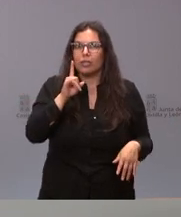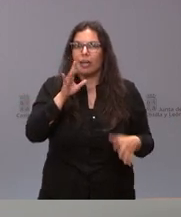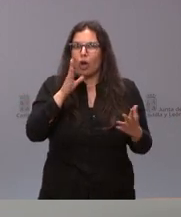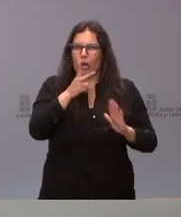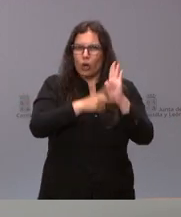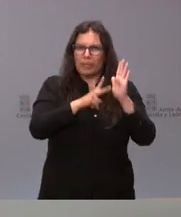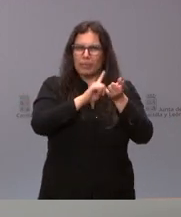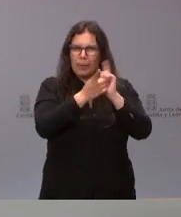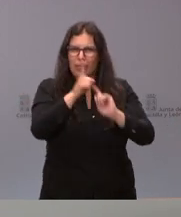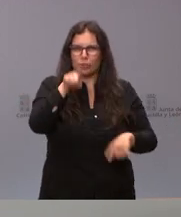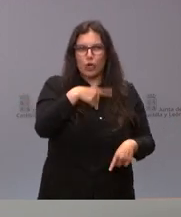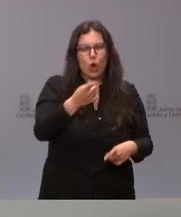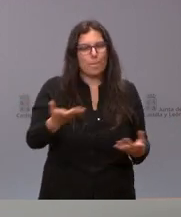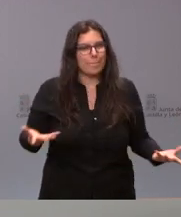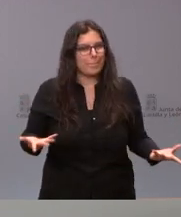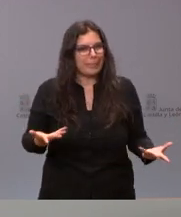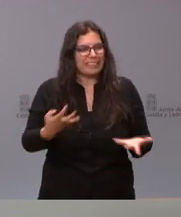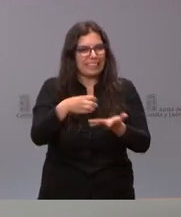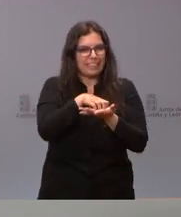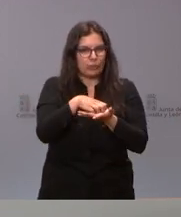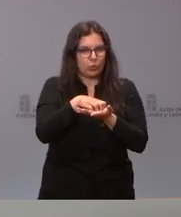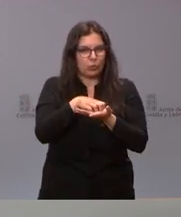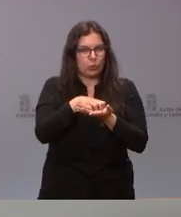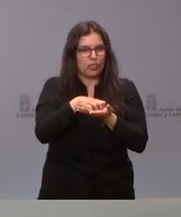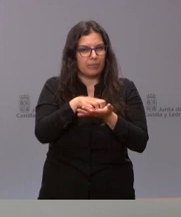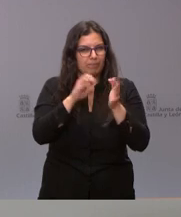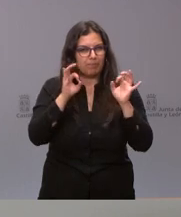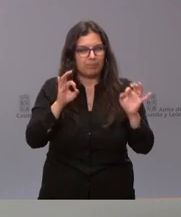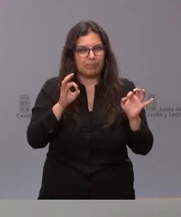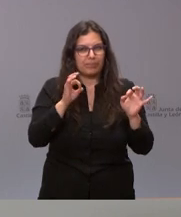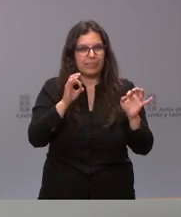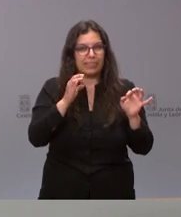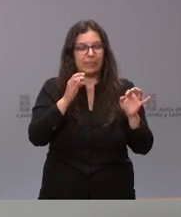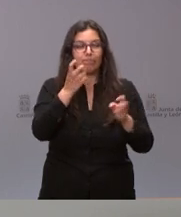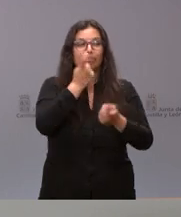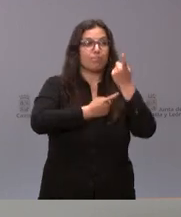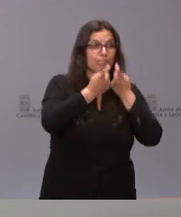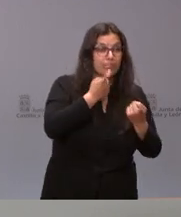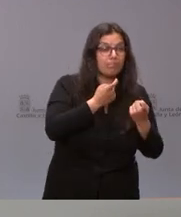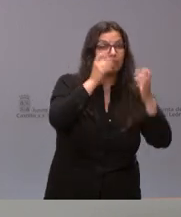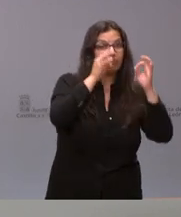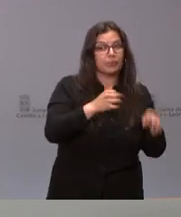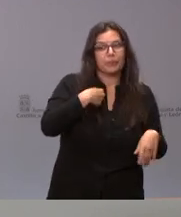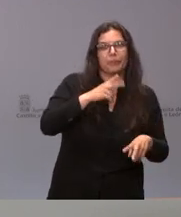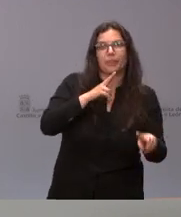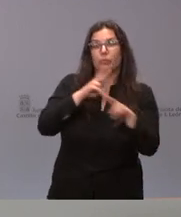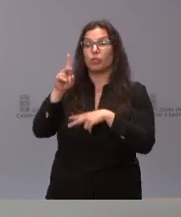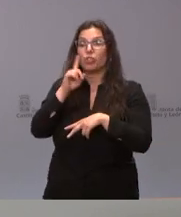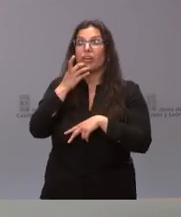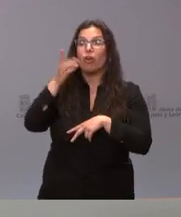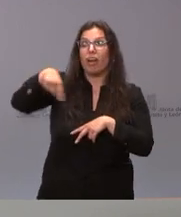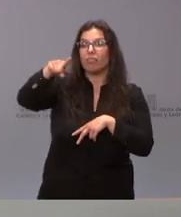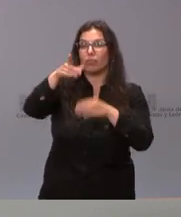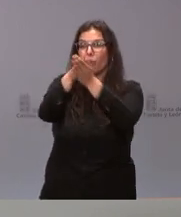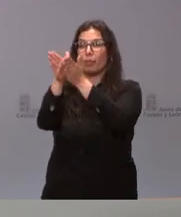cambiado y si fuera así se lo comunicaré. No sé si me lo podrán encontrar a lo largo de la